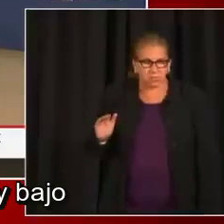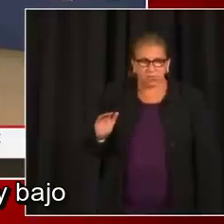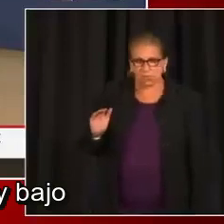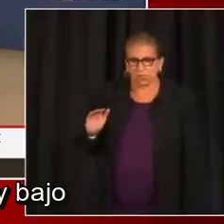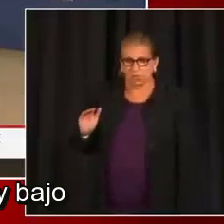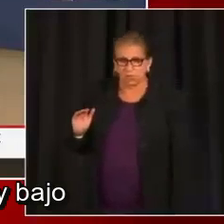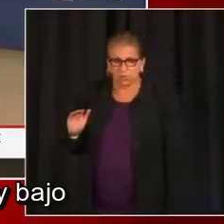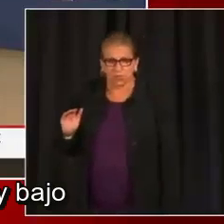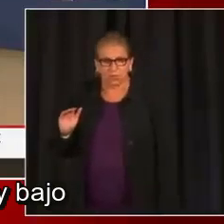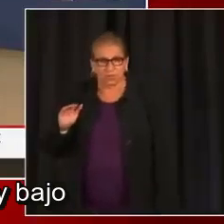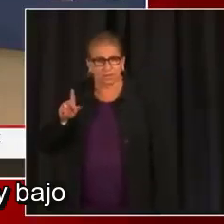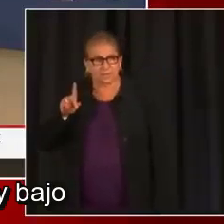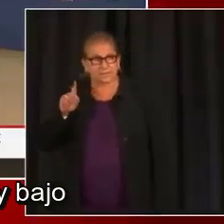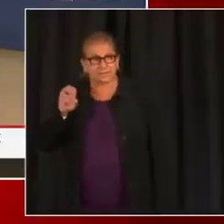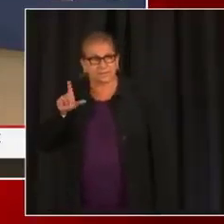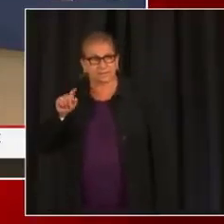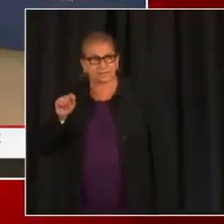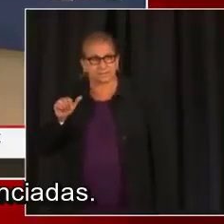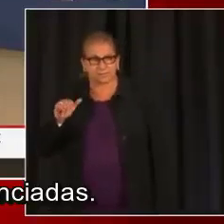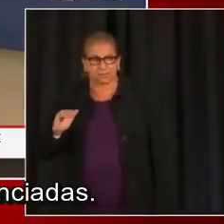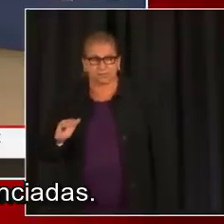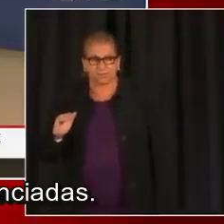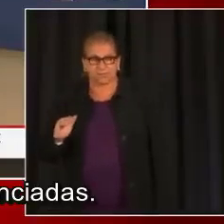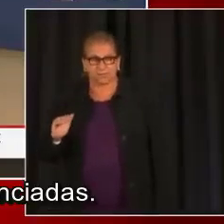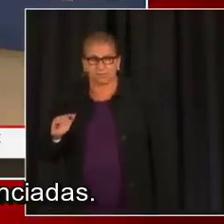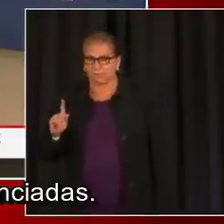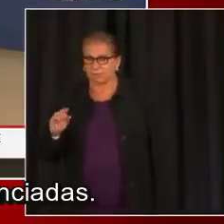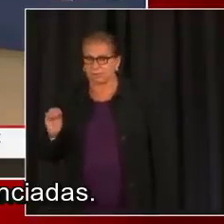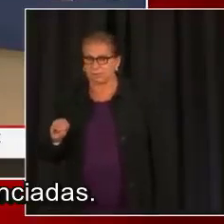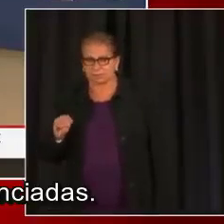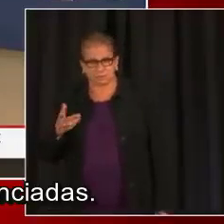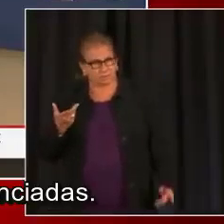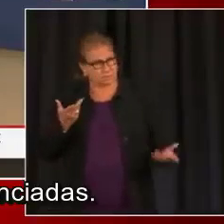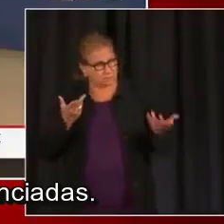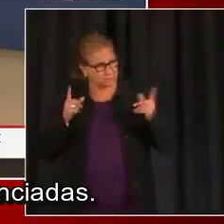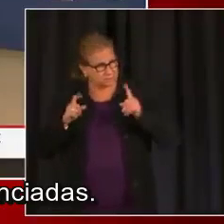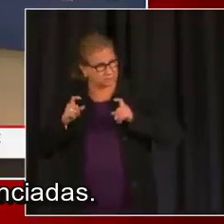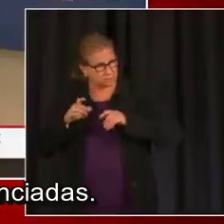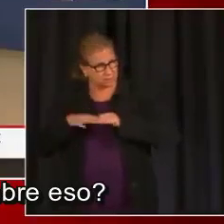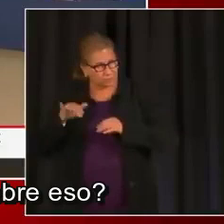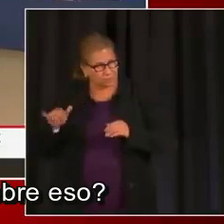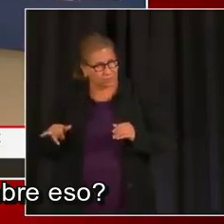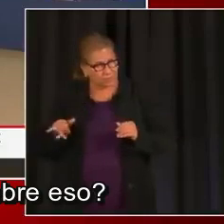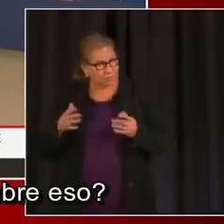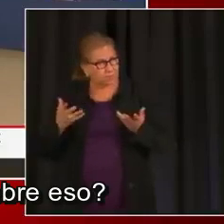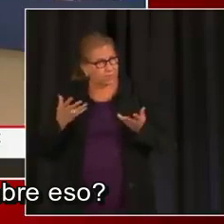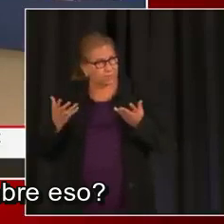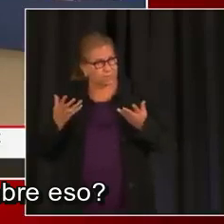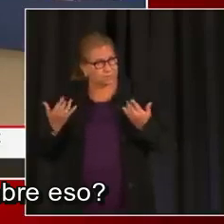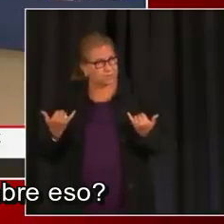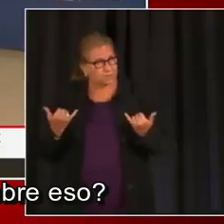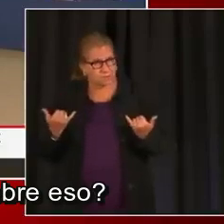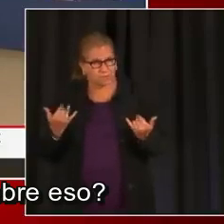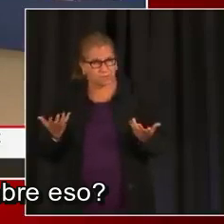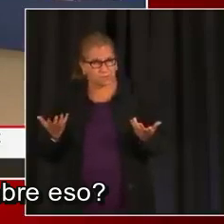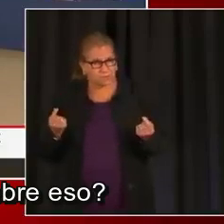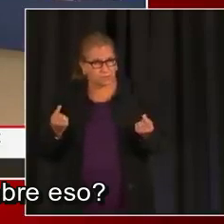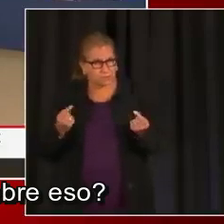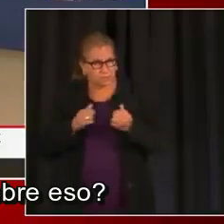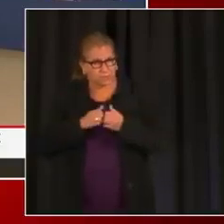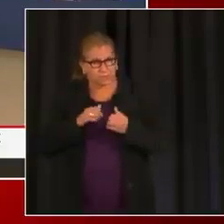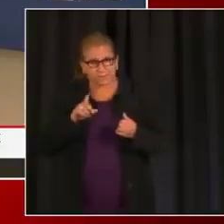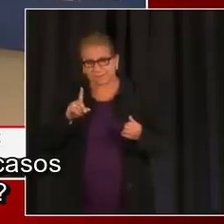Dijo que había un porcentaje muy bajo de nuevas pruebas positivas secuenciadas. ¿Podría darnos una actualización sobre eso? ¿Qué